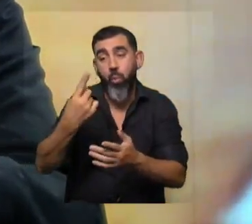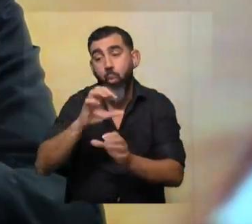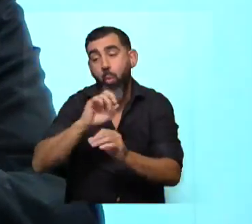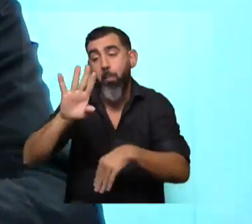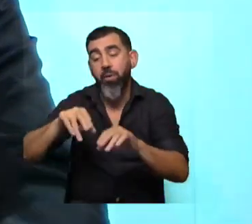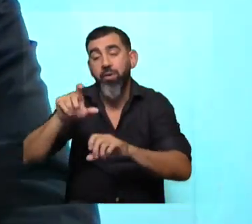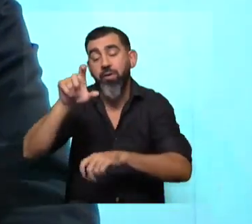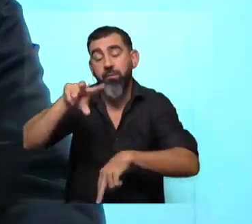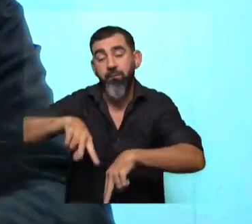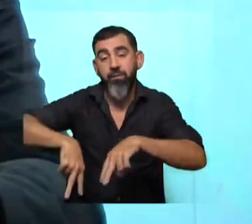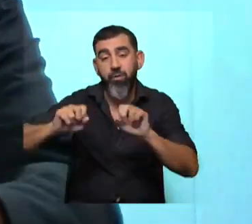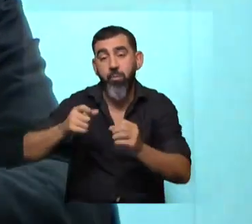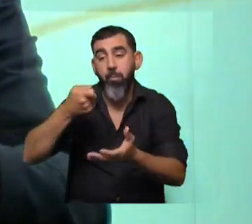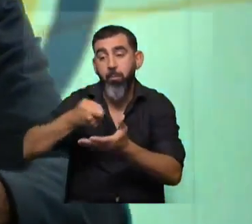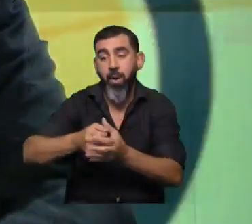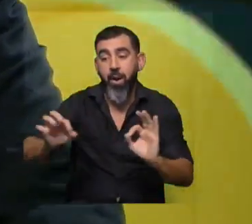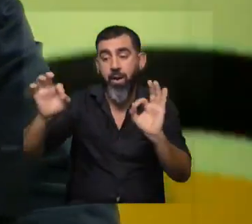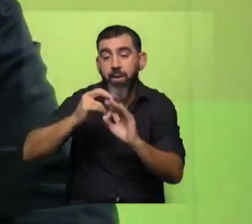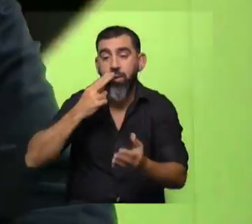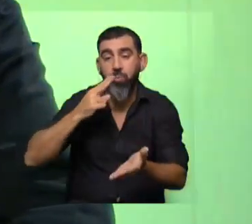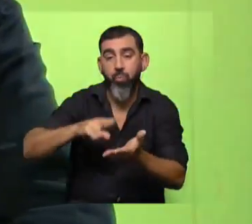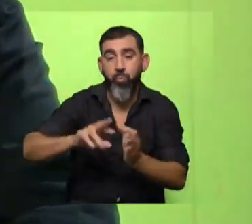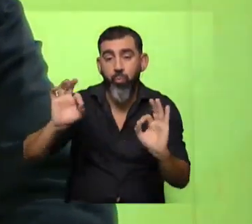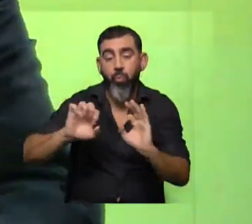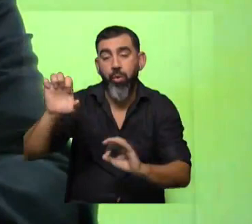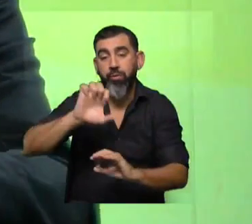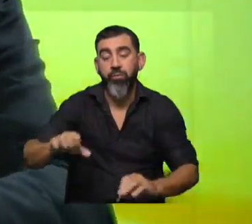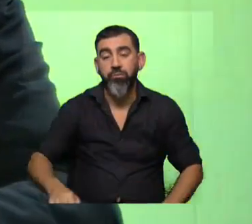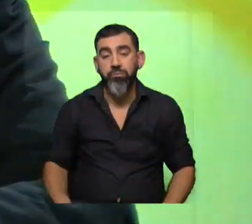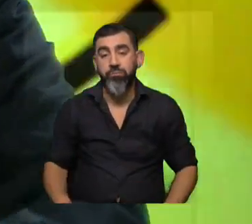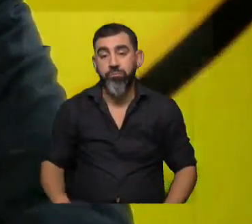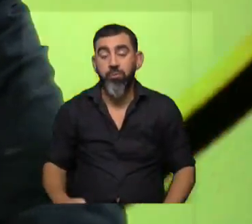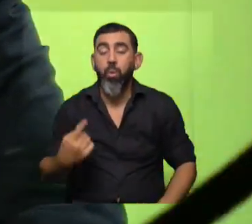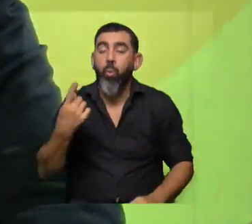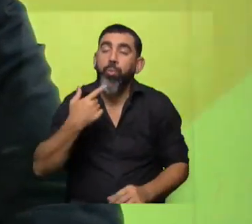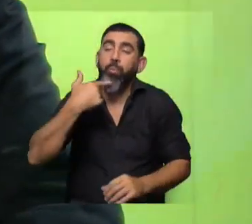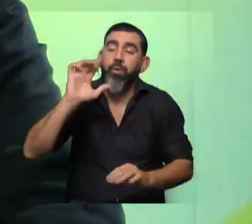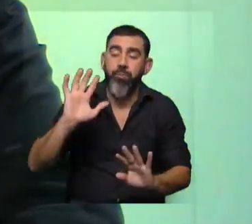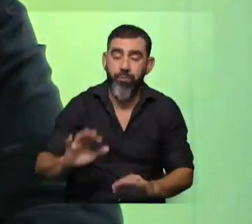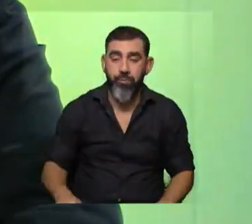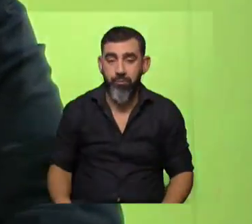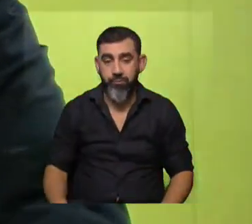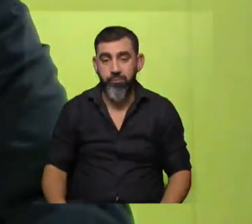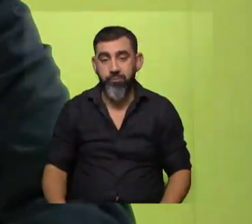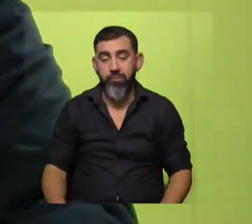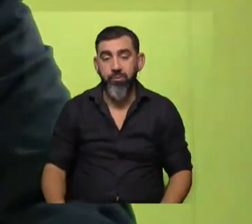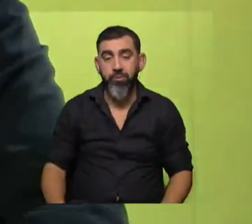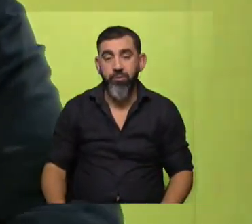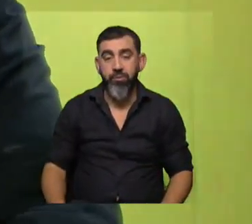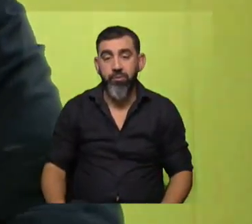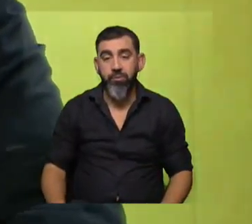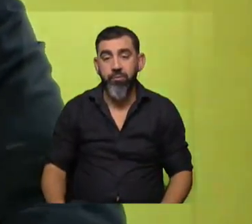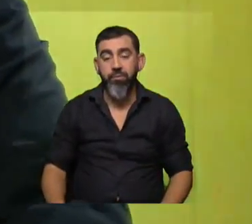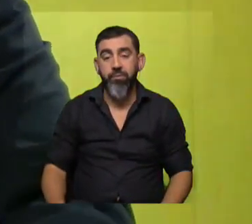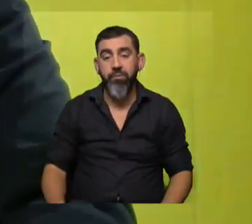investigadores sin costo adicional para la empresa eso es solo uno de los de los de los